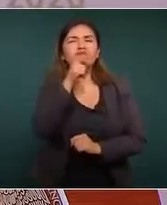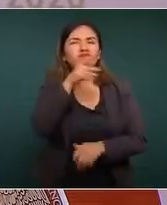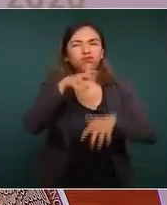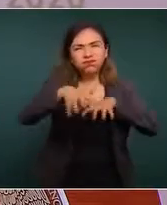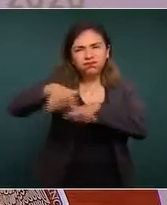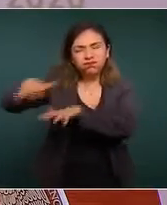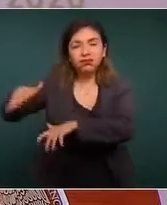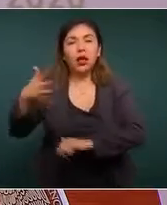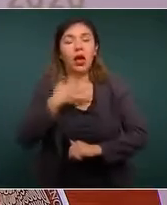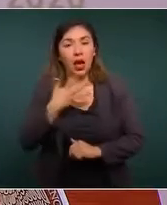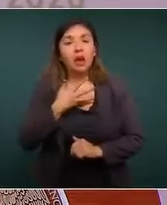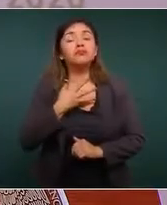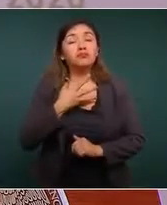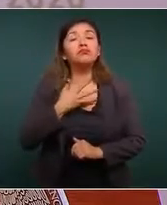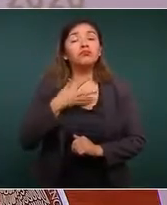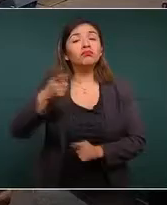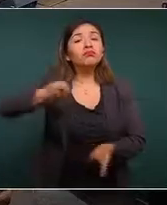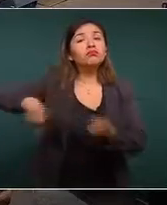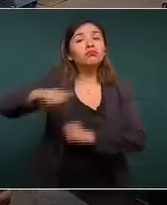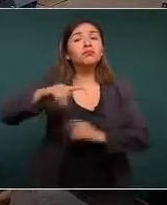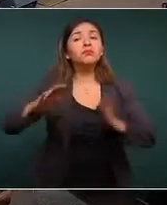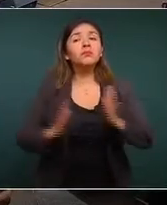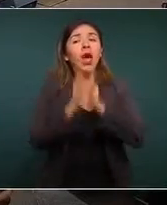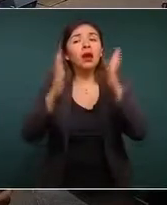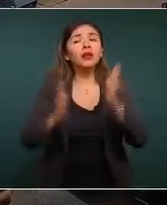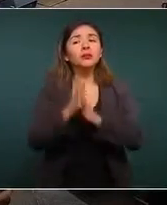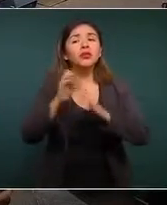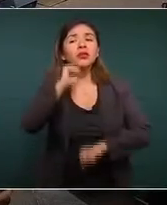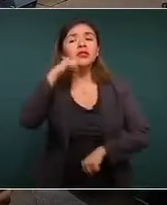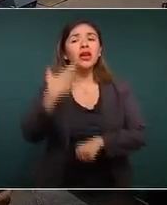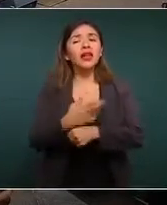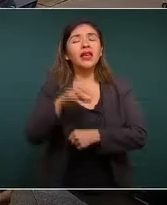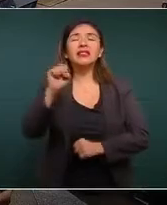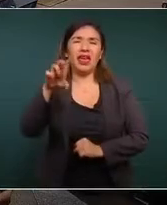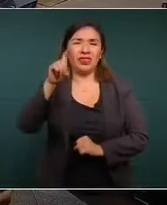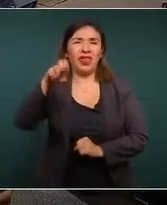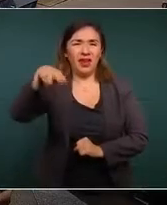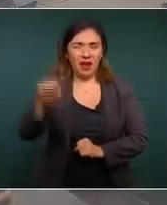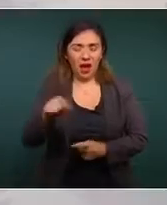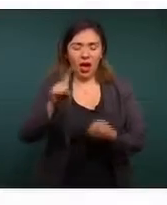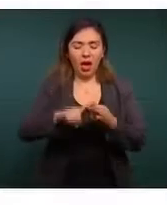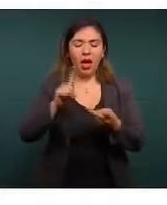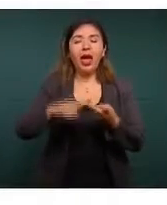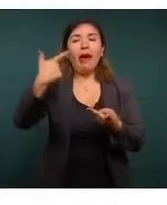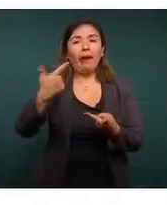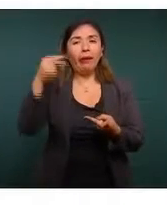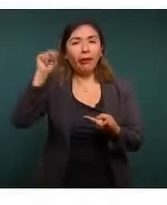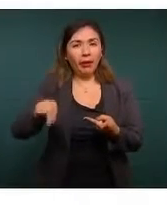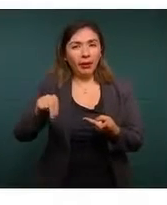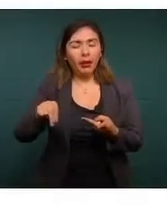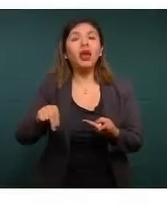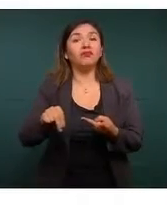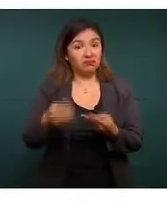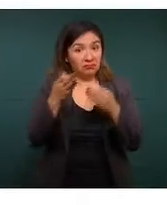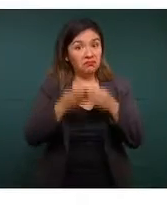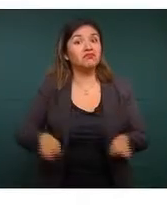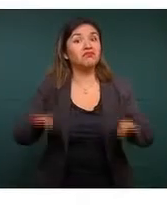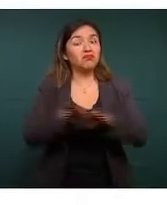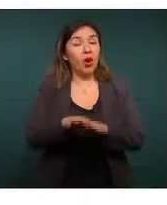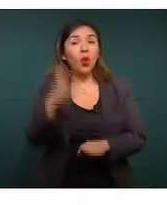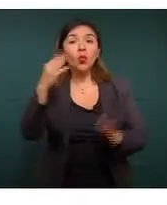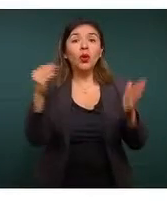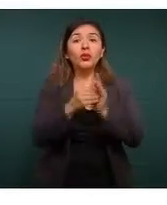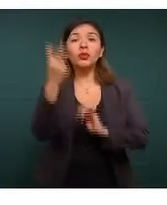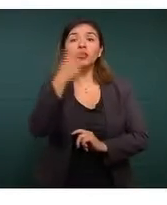tenemos la participación de lo que es la Secretaría de la Defensa, la Guardia Nacional, con una presencia importante,